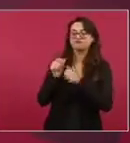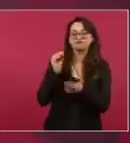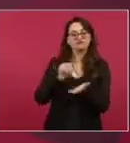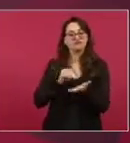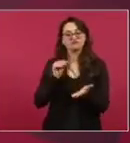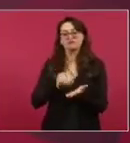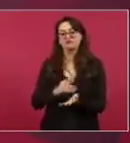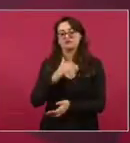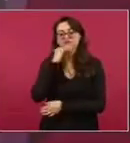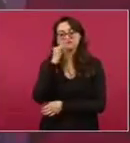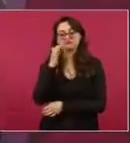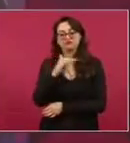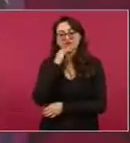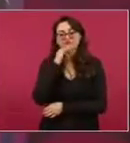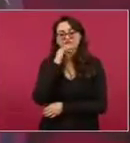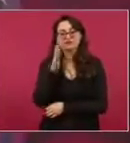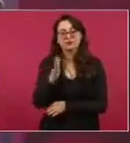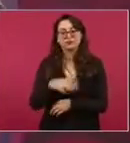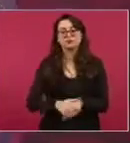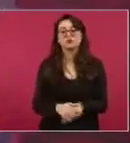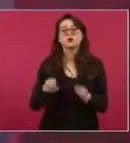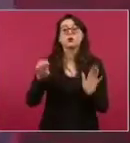tienen un guardadito